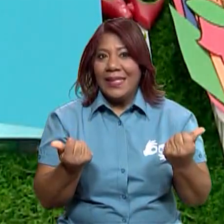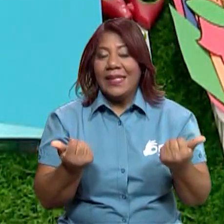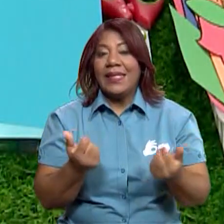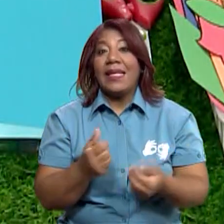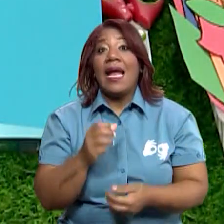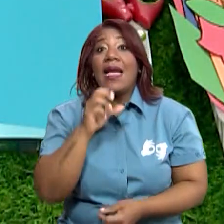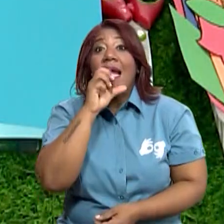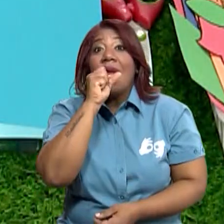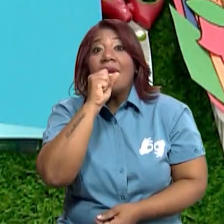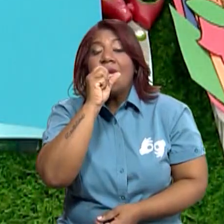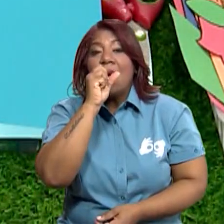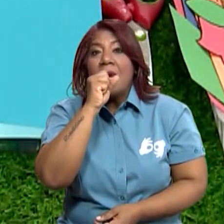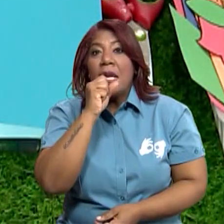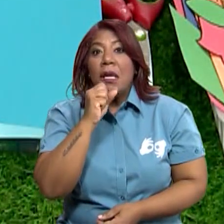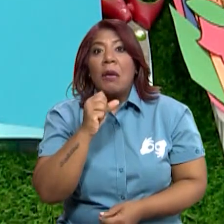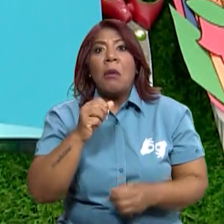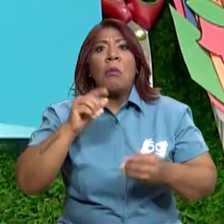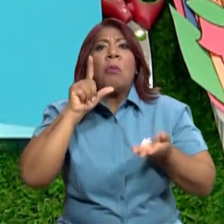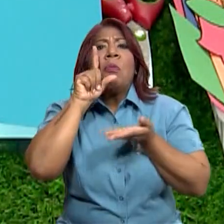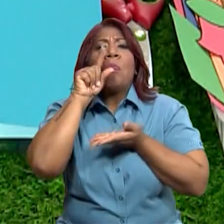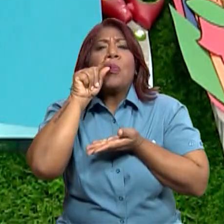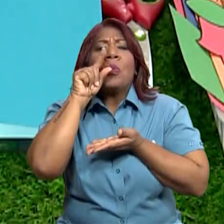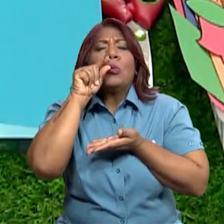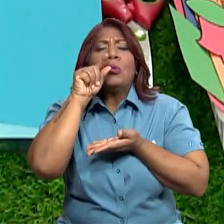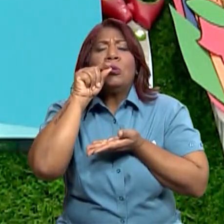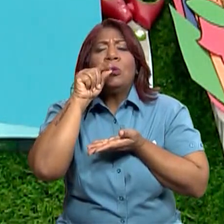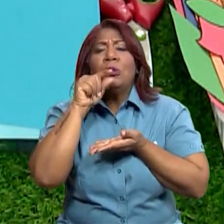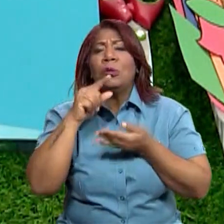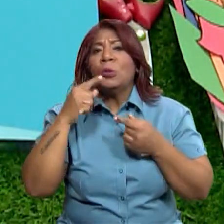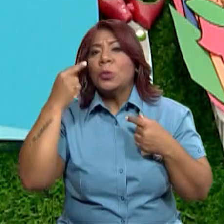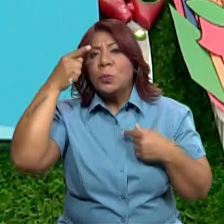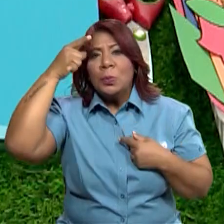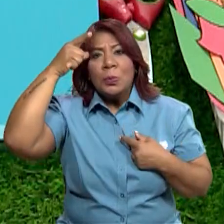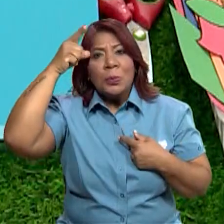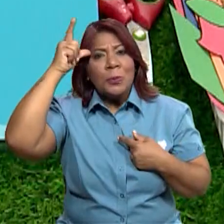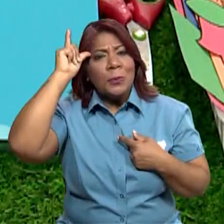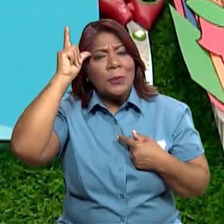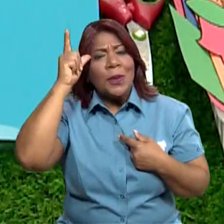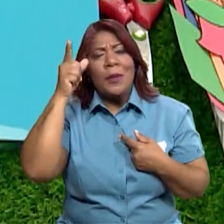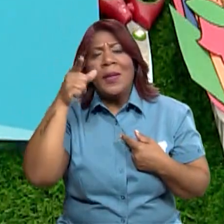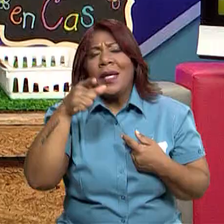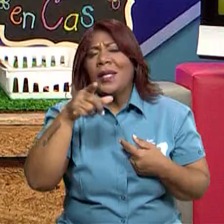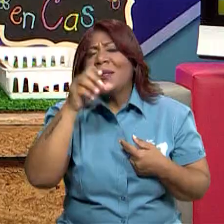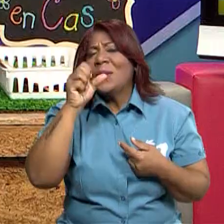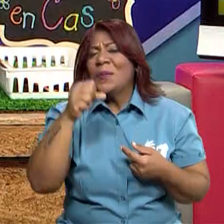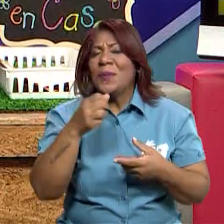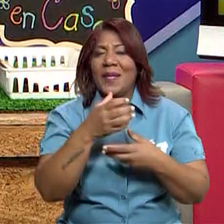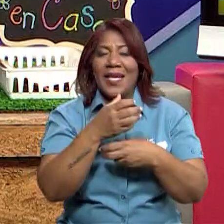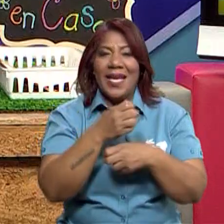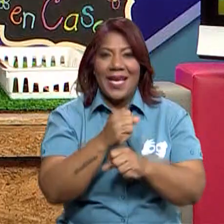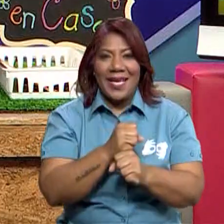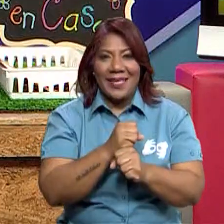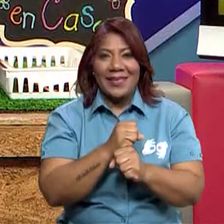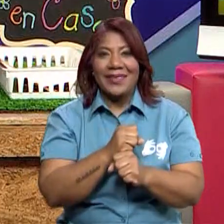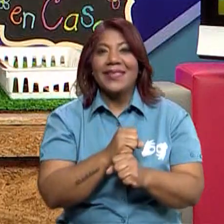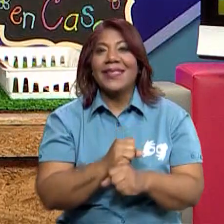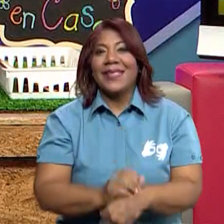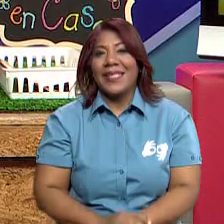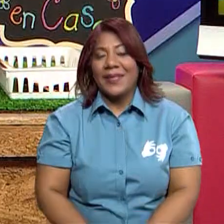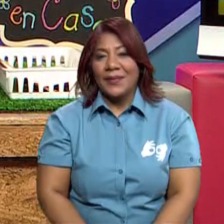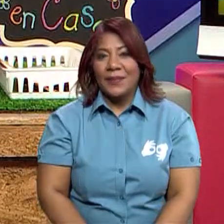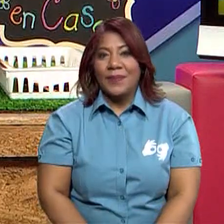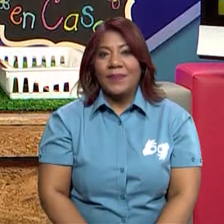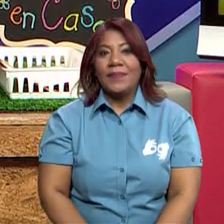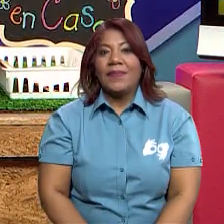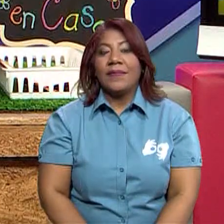ganadería, un animalito, un pollito, un gallo, una vaquita, también la puedes colocar aquí para saber que esa sería la ganadería. Muy